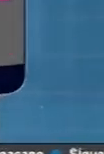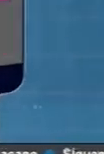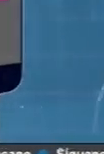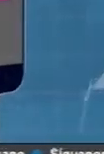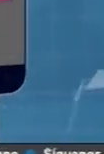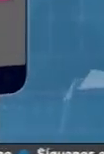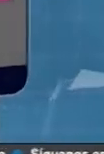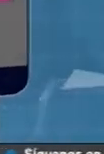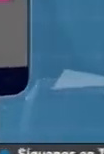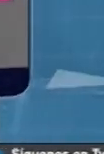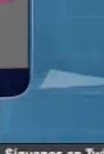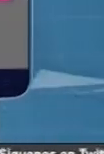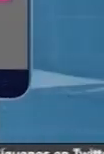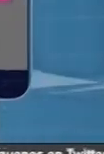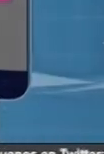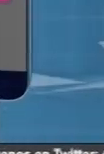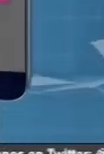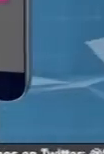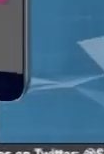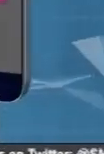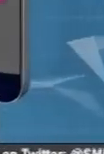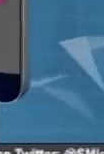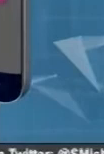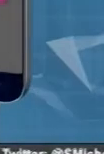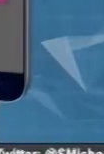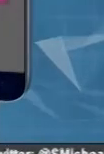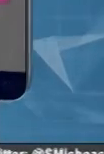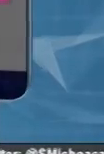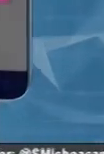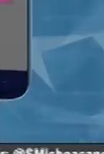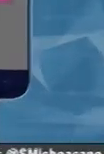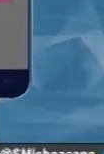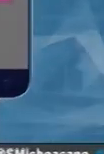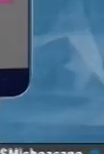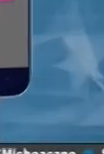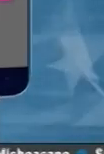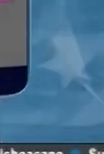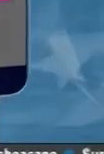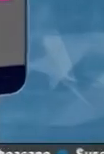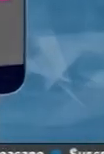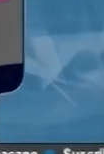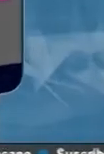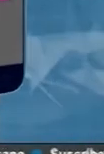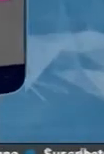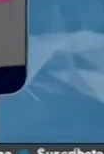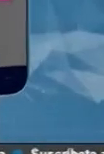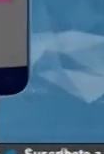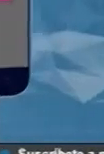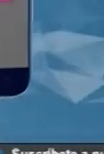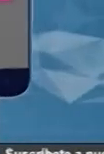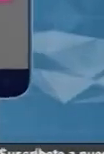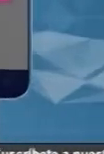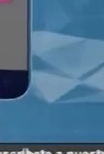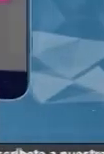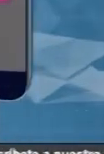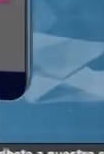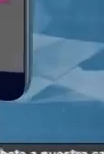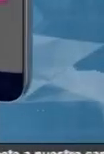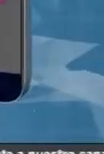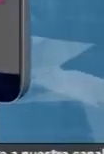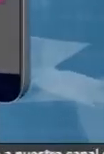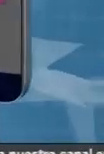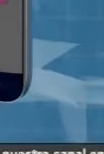tomado son suficientes, si tenemos que tomar algunas medidas más severas